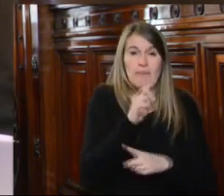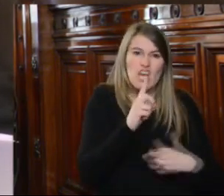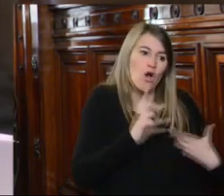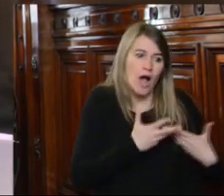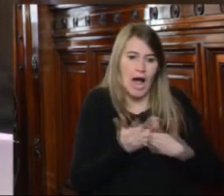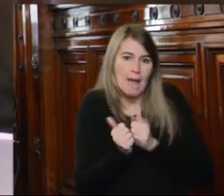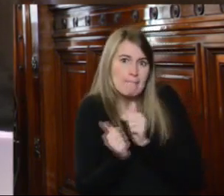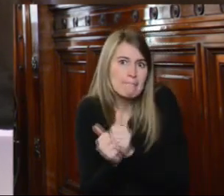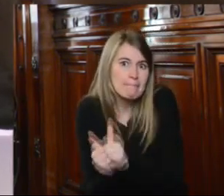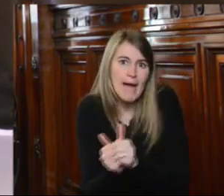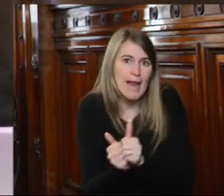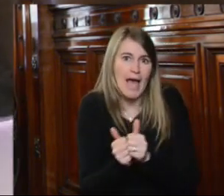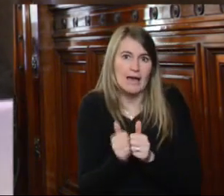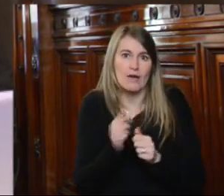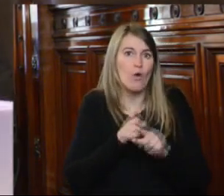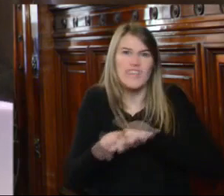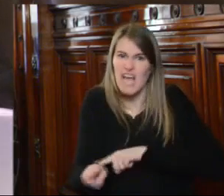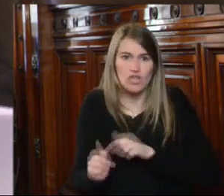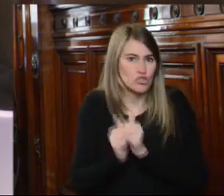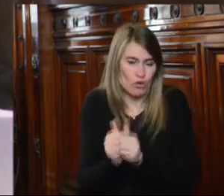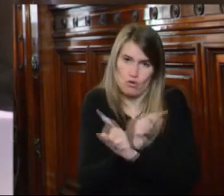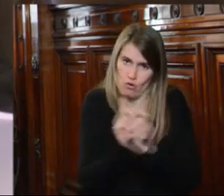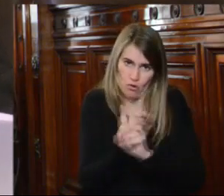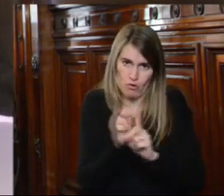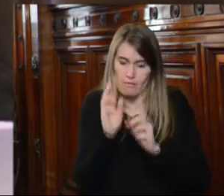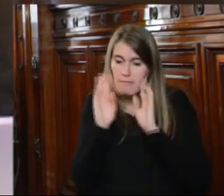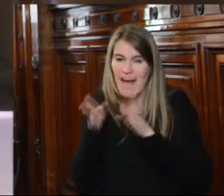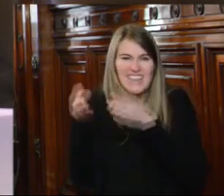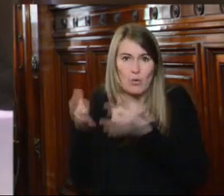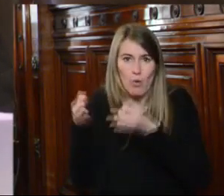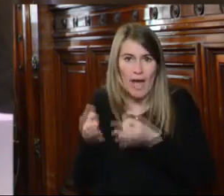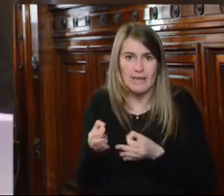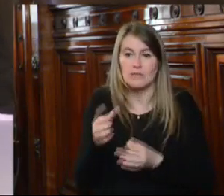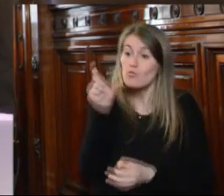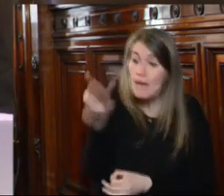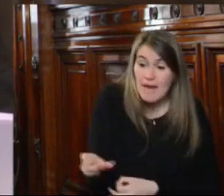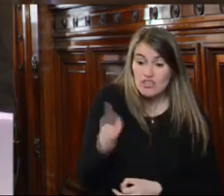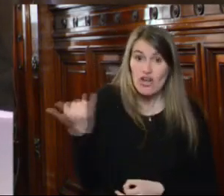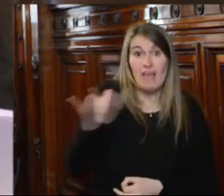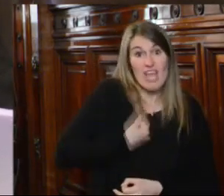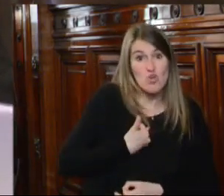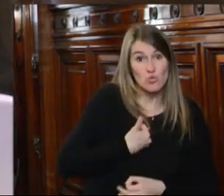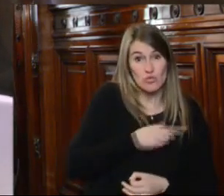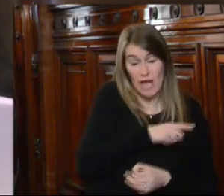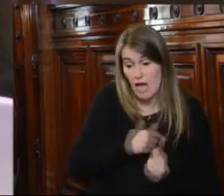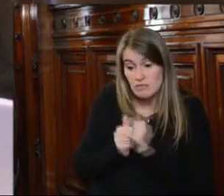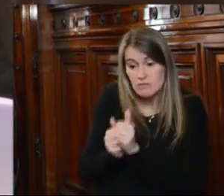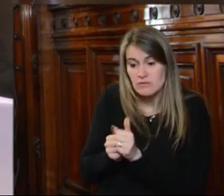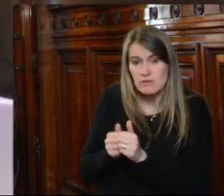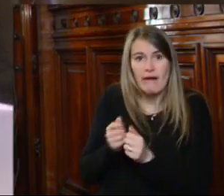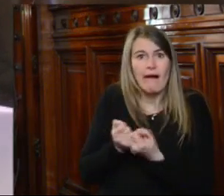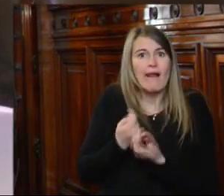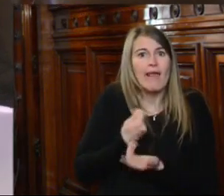por vía indirecta como lo hizo concretas pretensiones de los accionantes o denunciantes para que se les repare entre